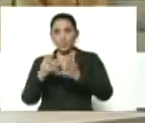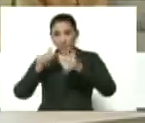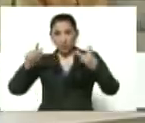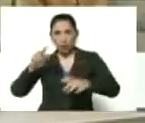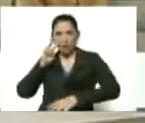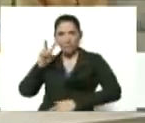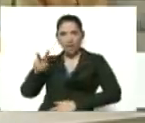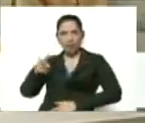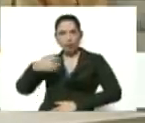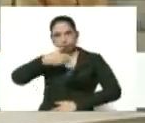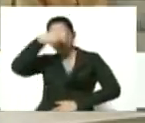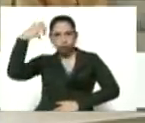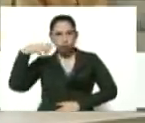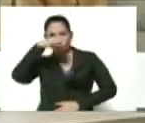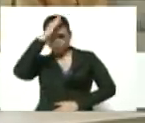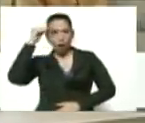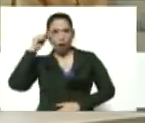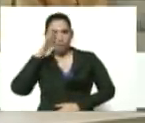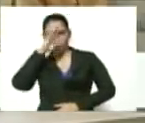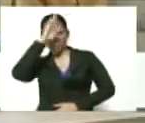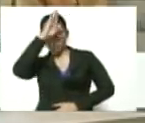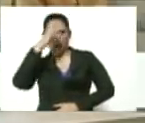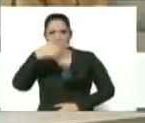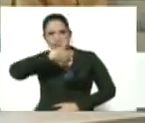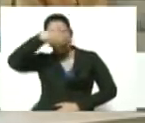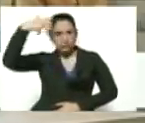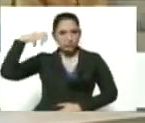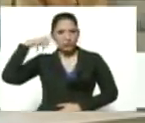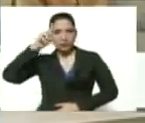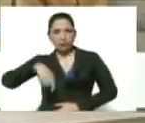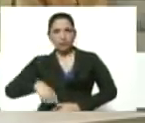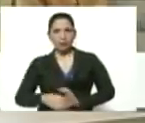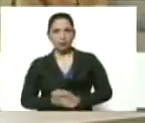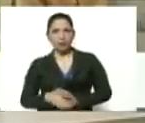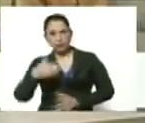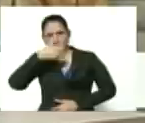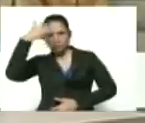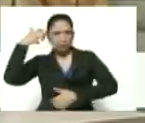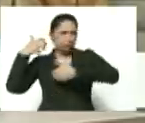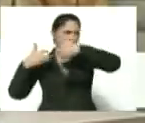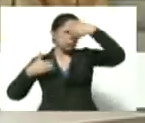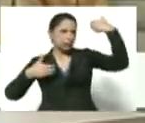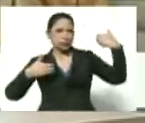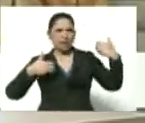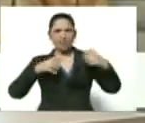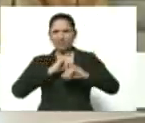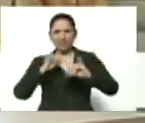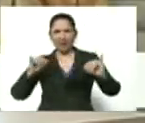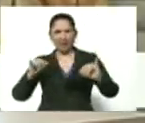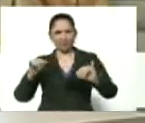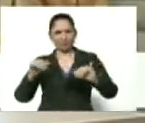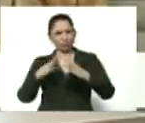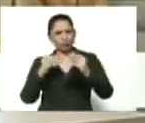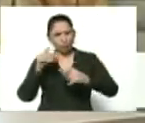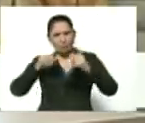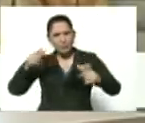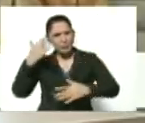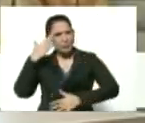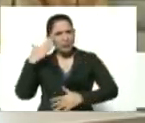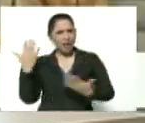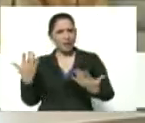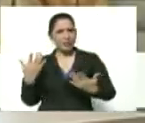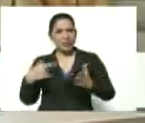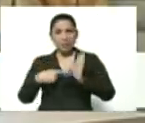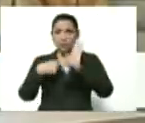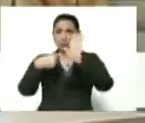máscara Trump máscara Bolsonaro máscara por aquí máscara por allá se caen las máscaras y se